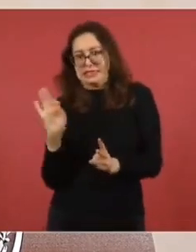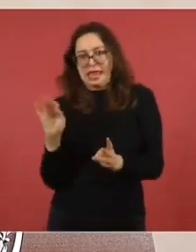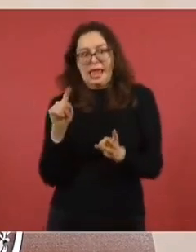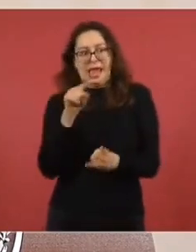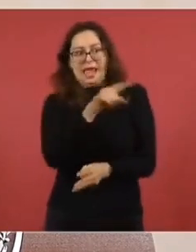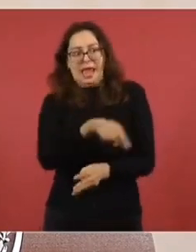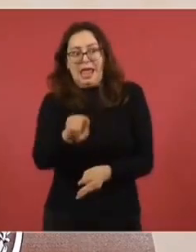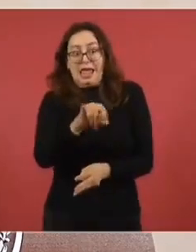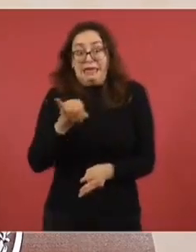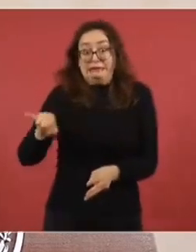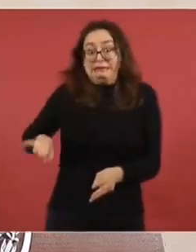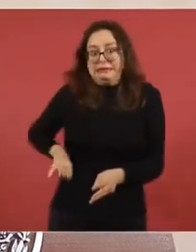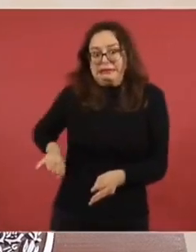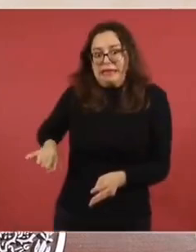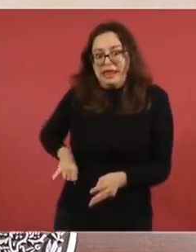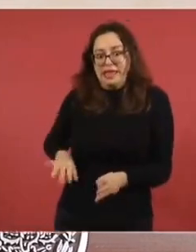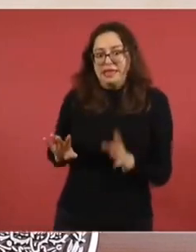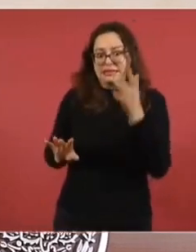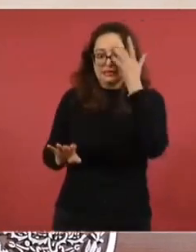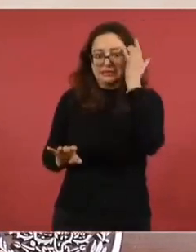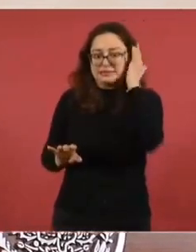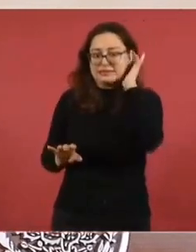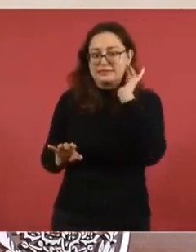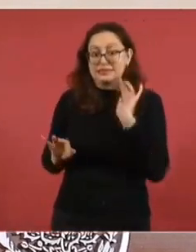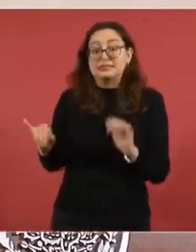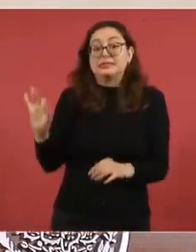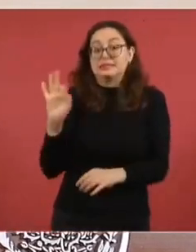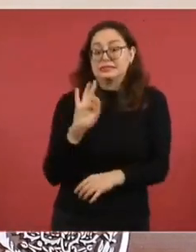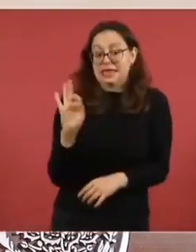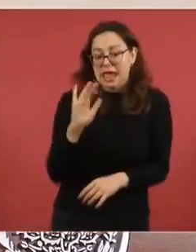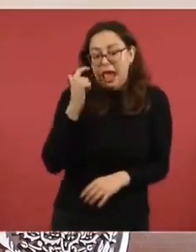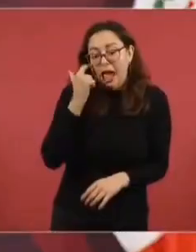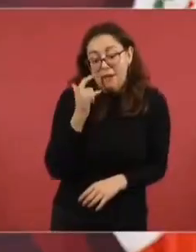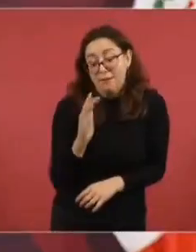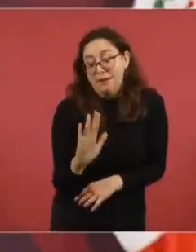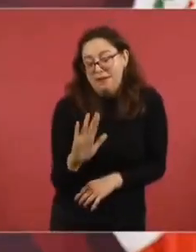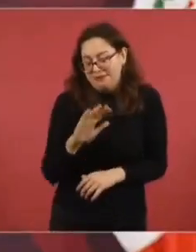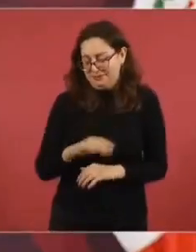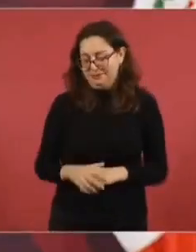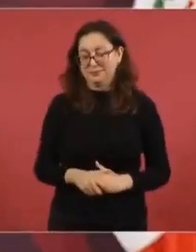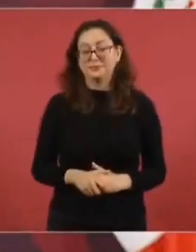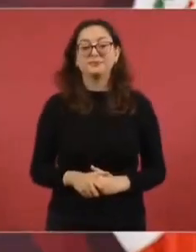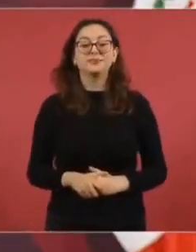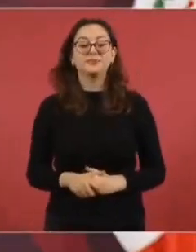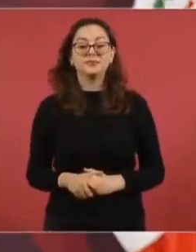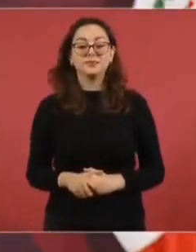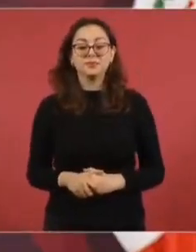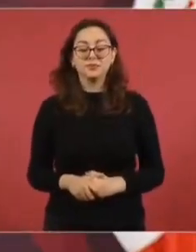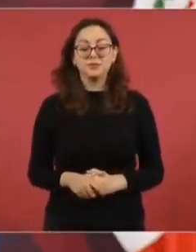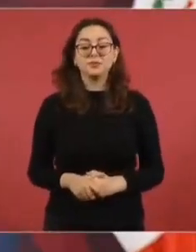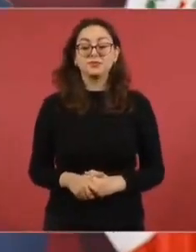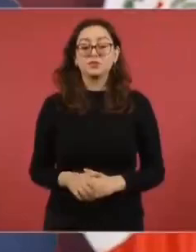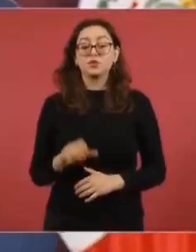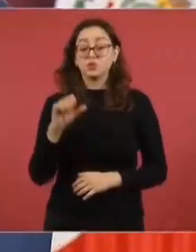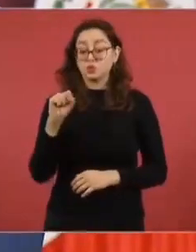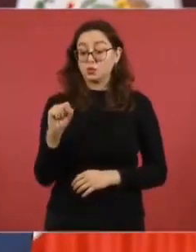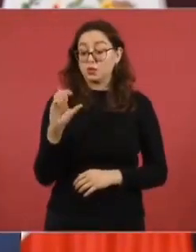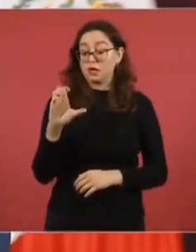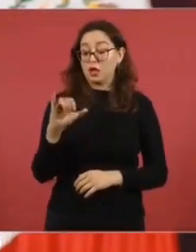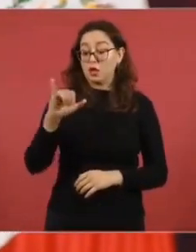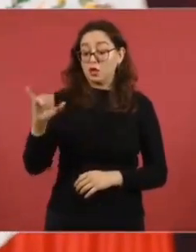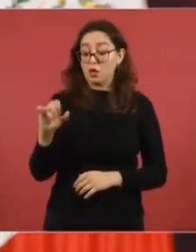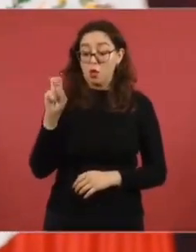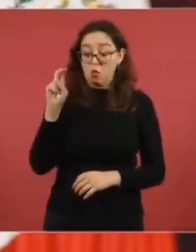Ya envié la terna para ministra de la Suprema Corte de